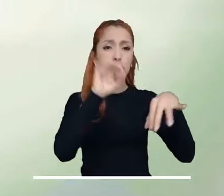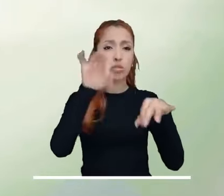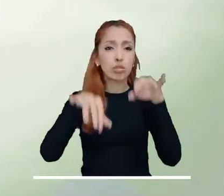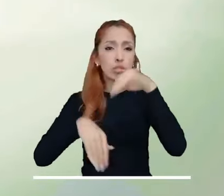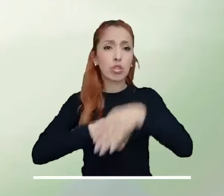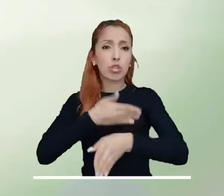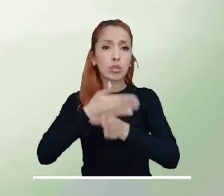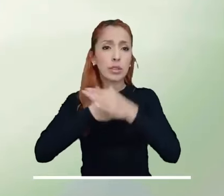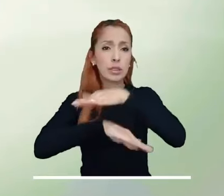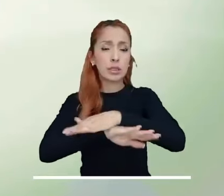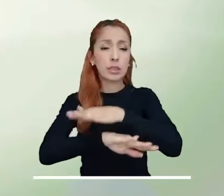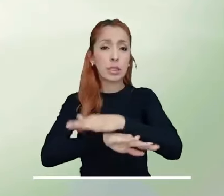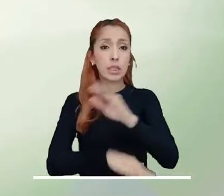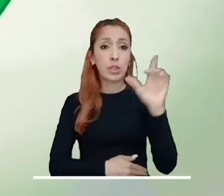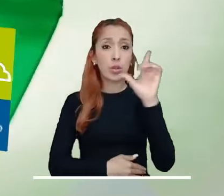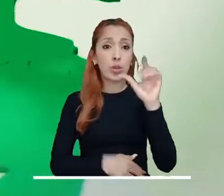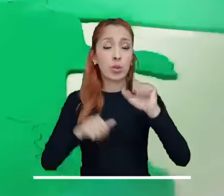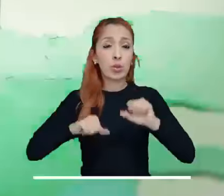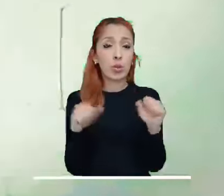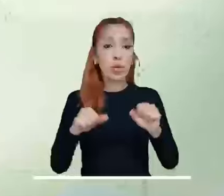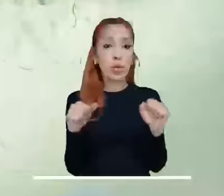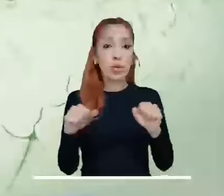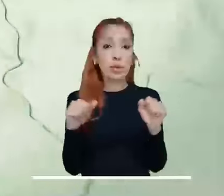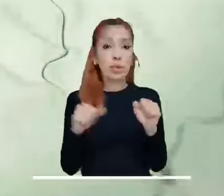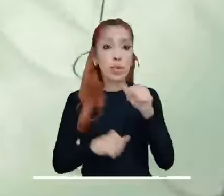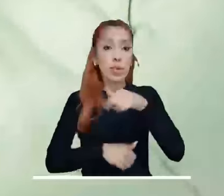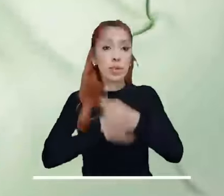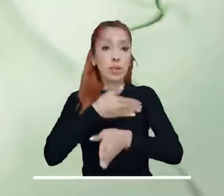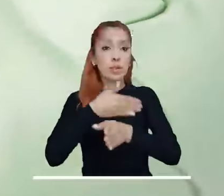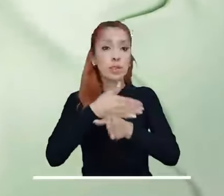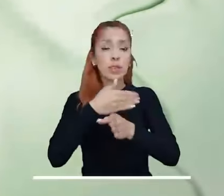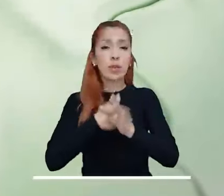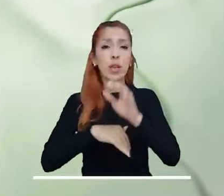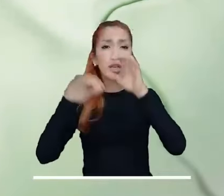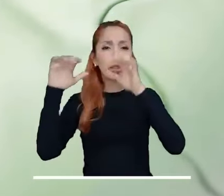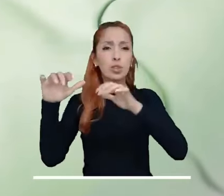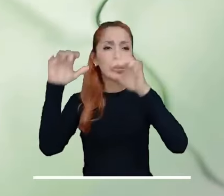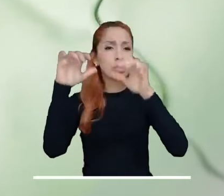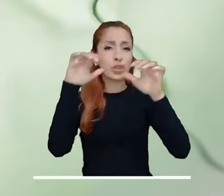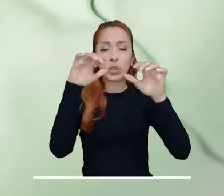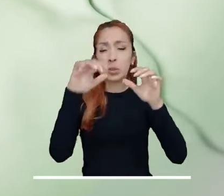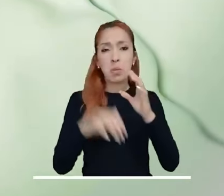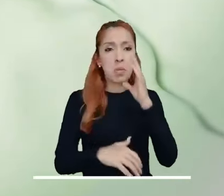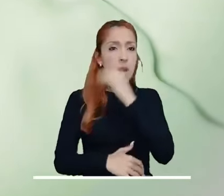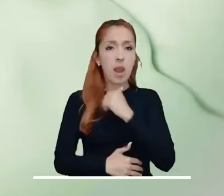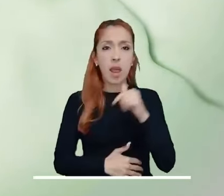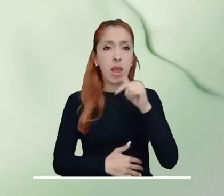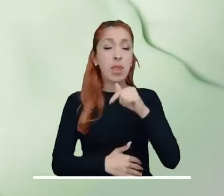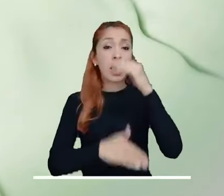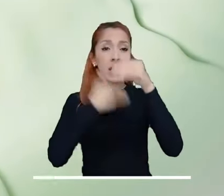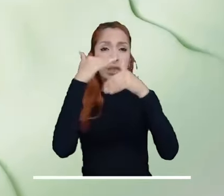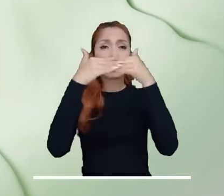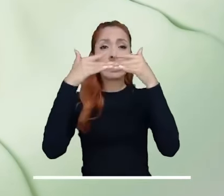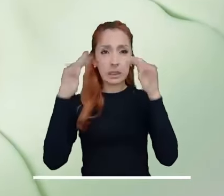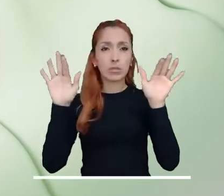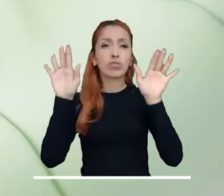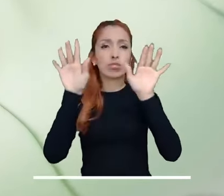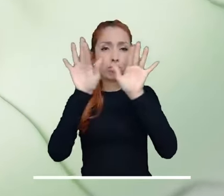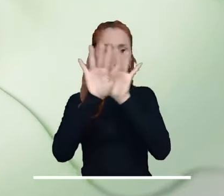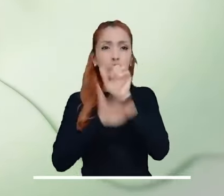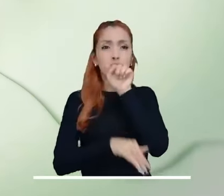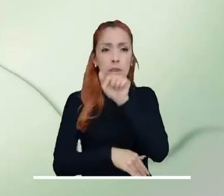chubascos, los cuales continuarán durante la tarde. El lunes en la capital del país transcurrirá sin